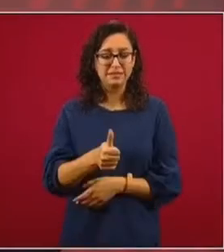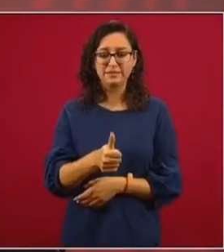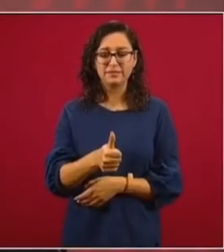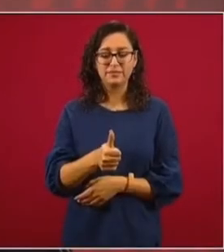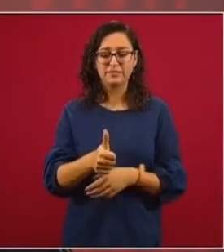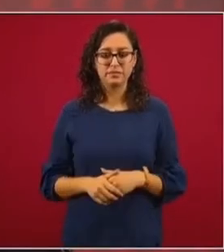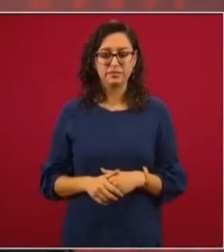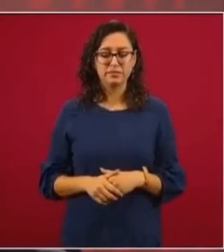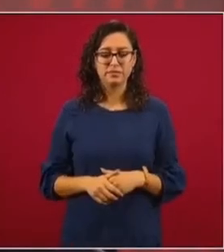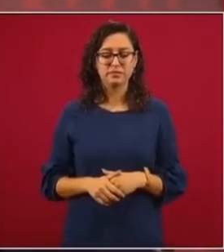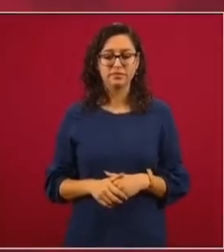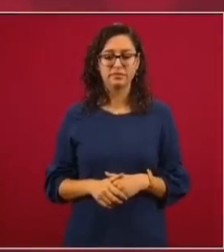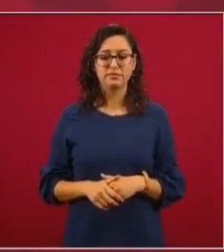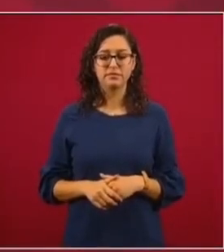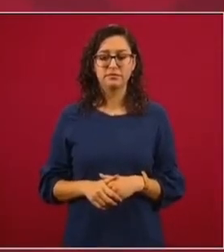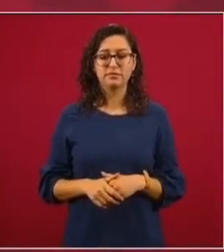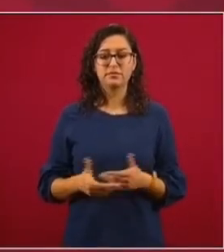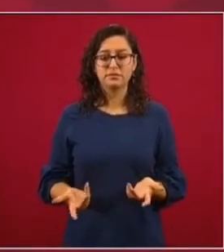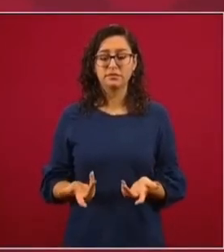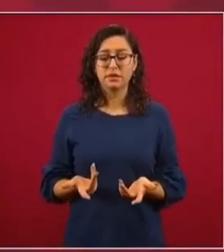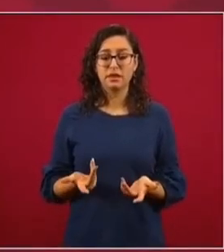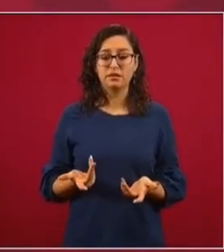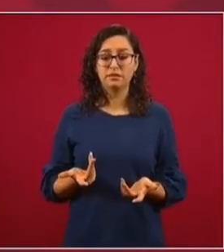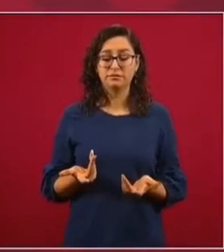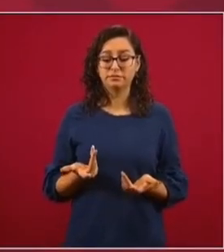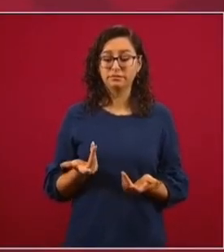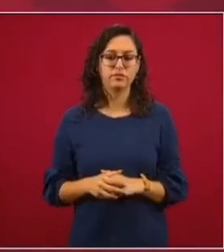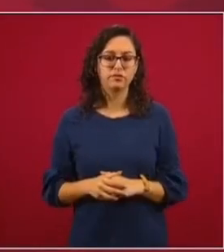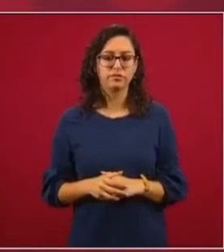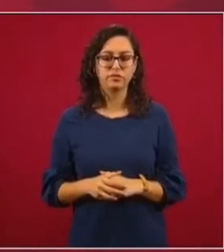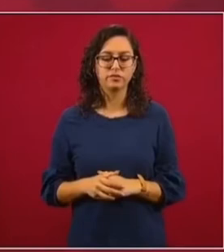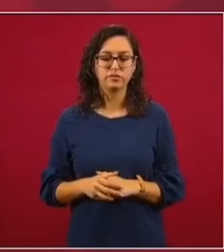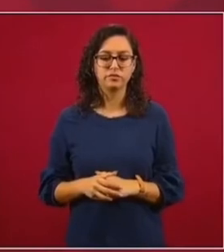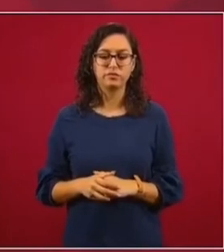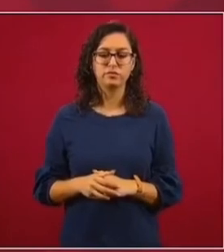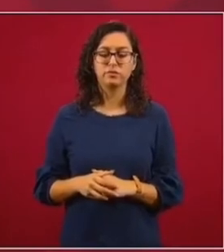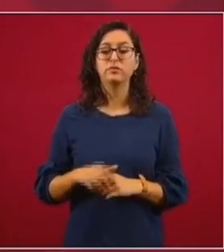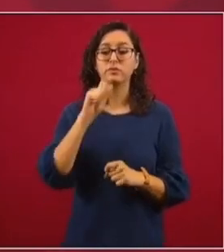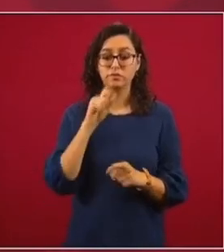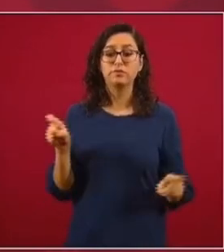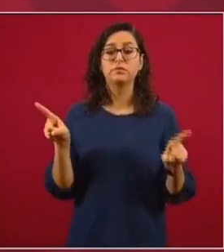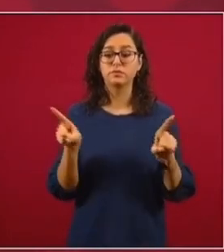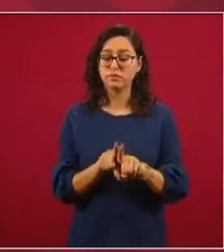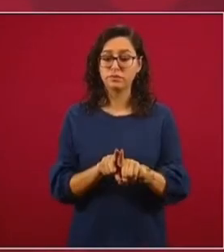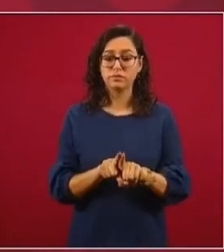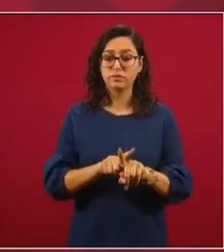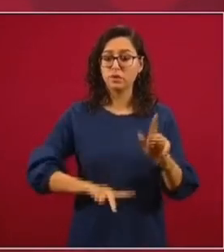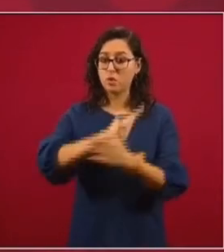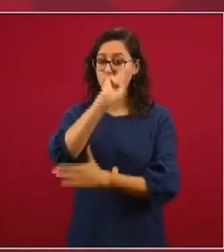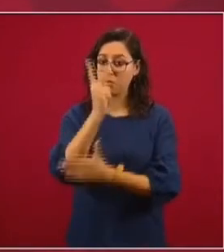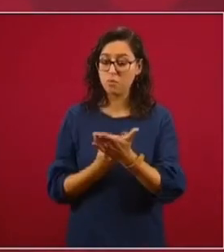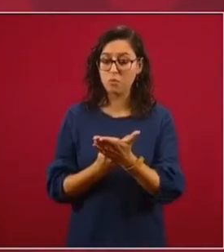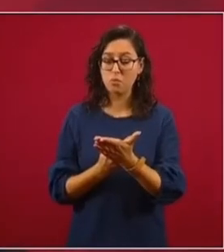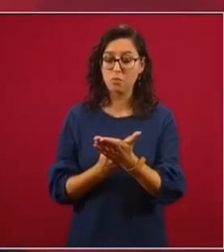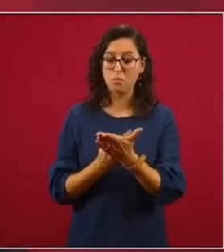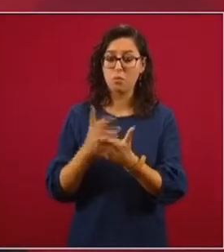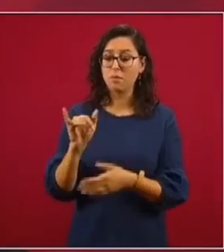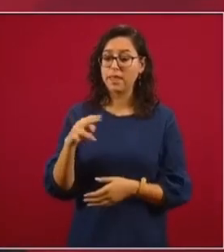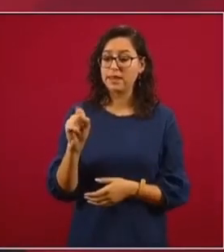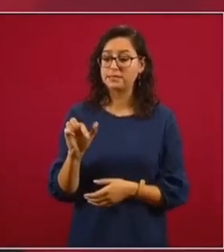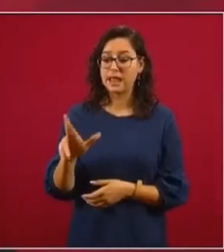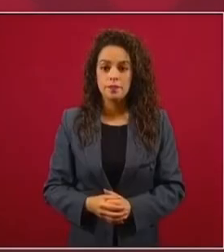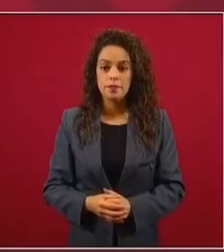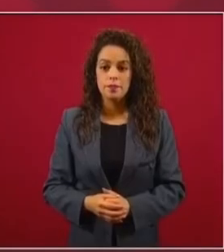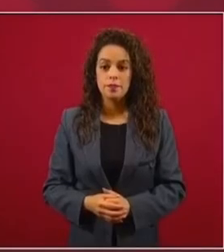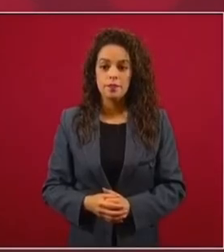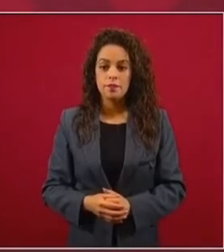a trabajadores. No van a aumentar los salarios por abajo de la inflación. Están garantizados todos los programas de bienestar.